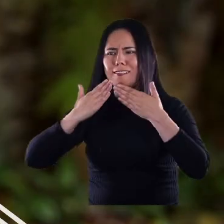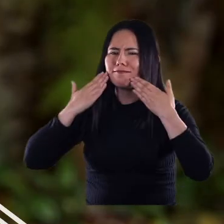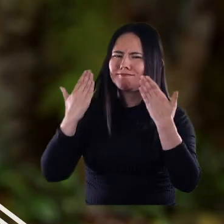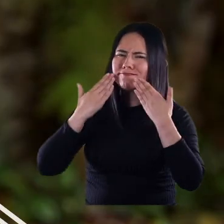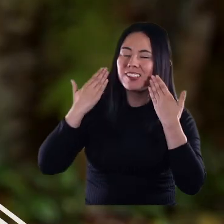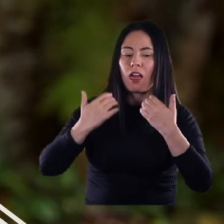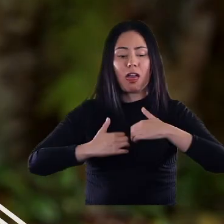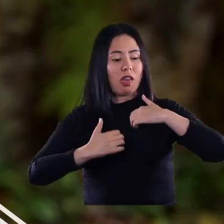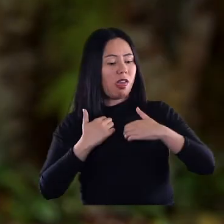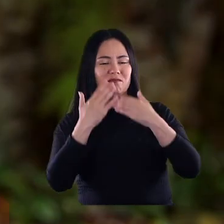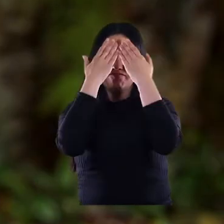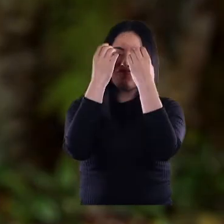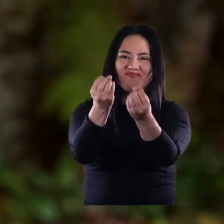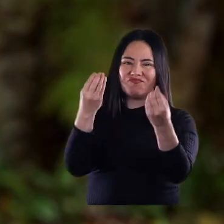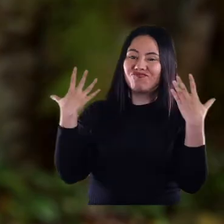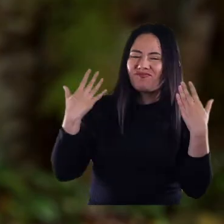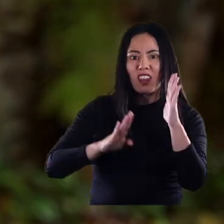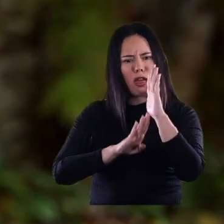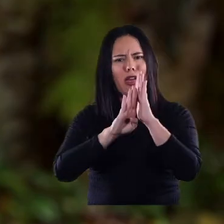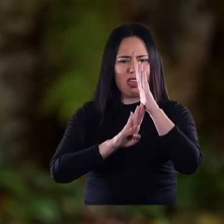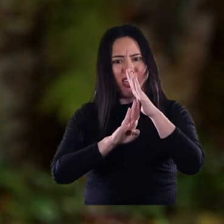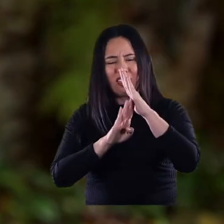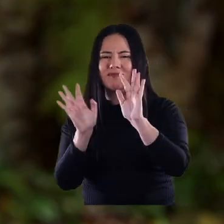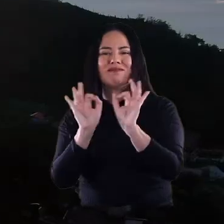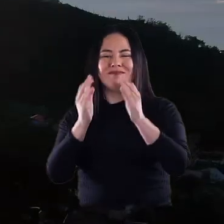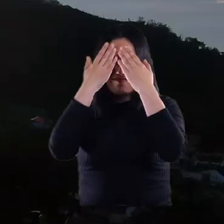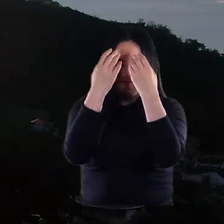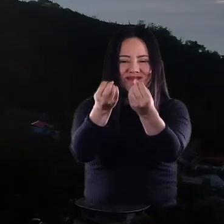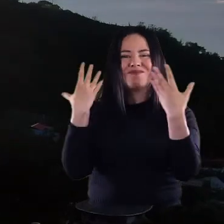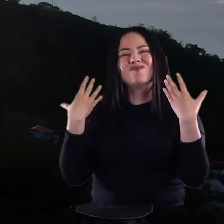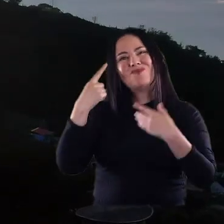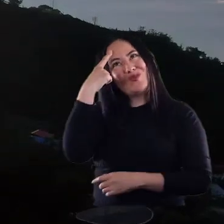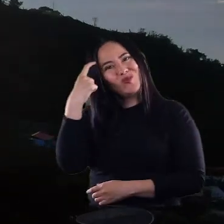bondad y sin miedo, porque son los miedos los que no nos dejan avanzar, los que no nos dejan soñar.